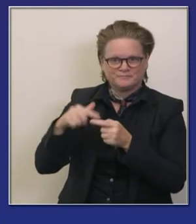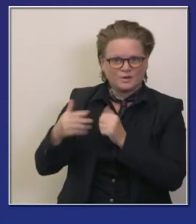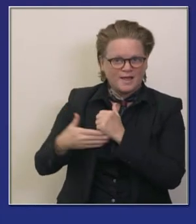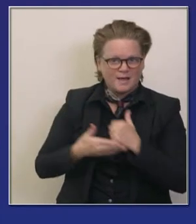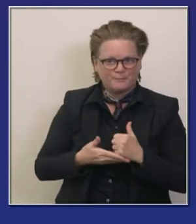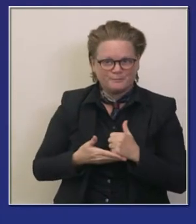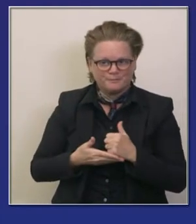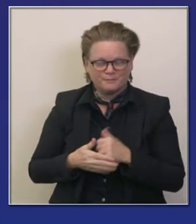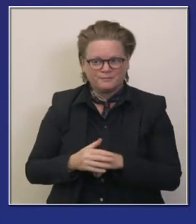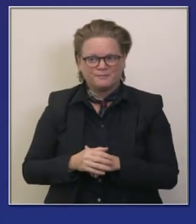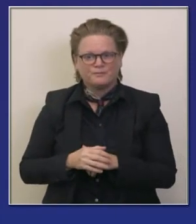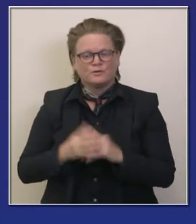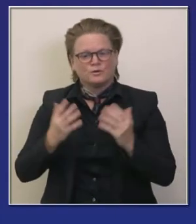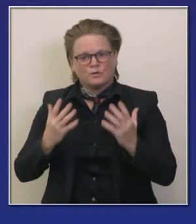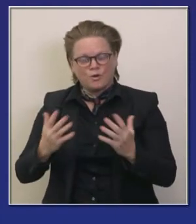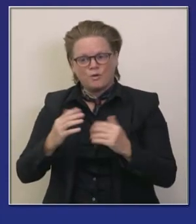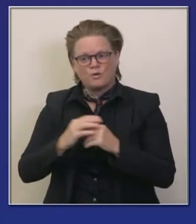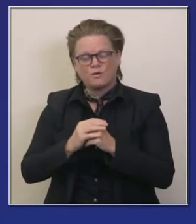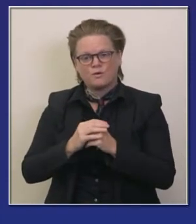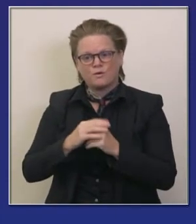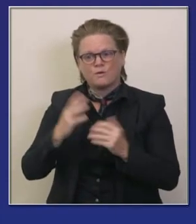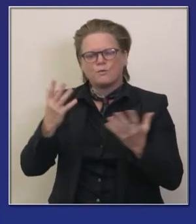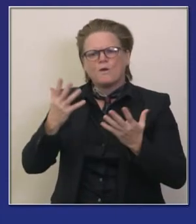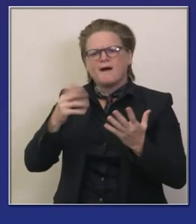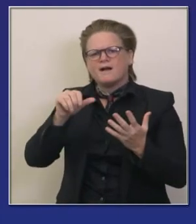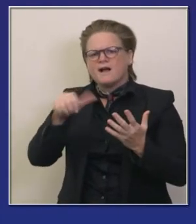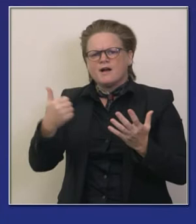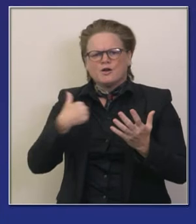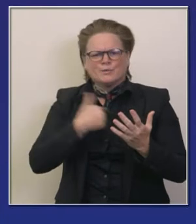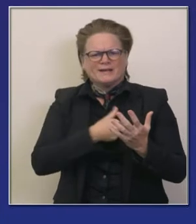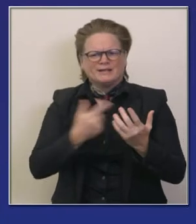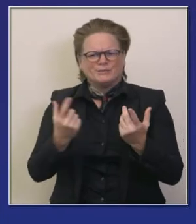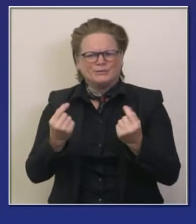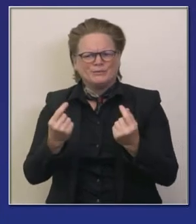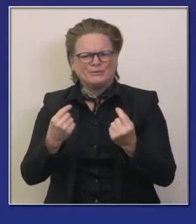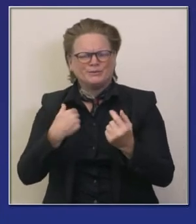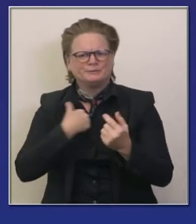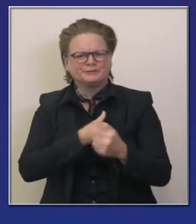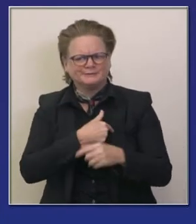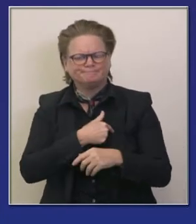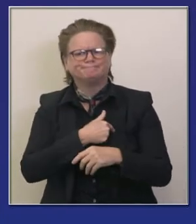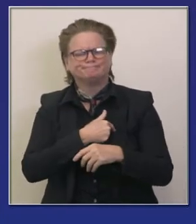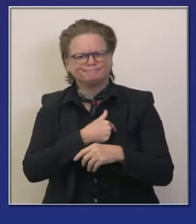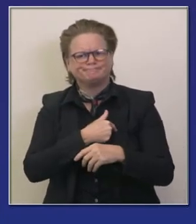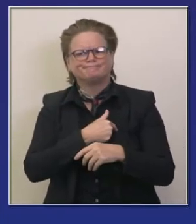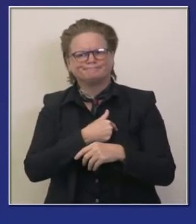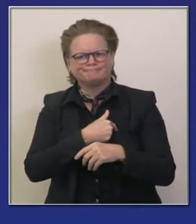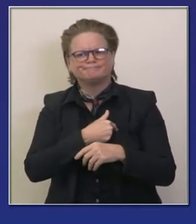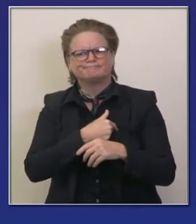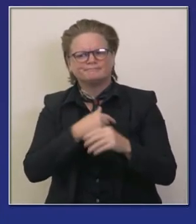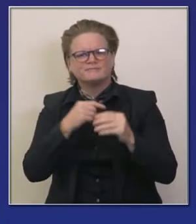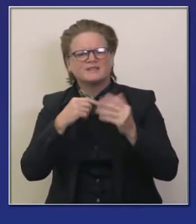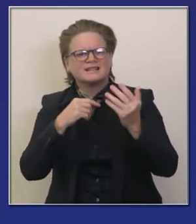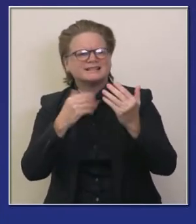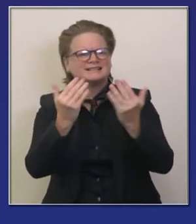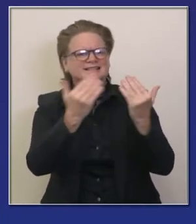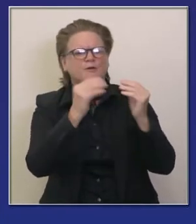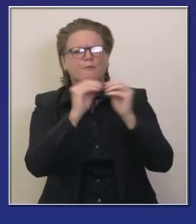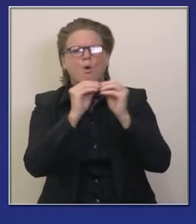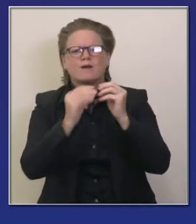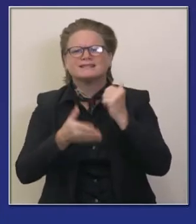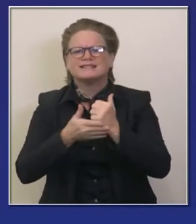y también lo que hacemos fuera de ese sistema también equipo